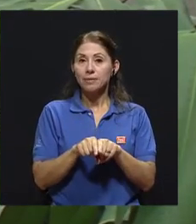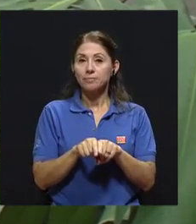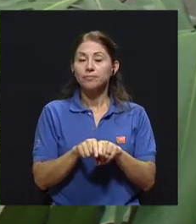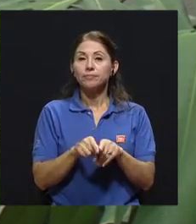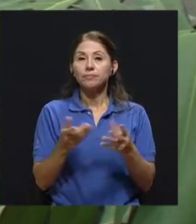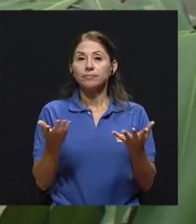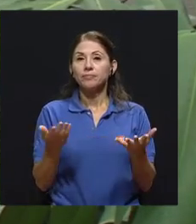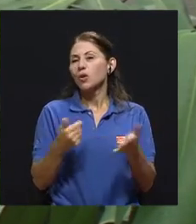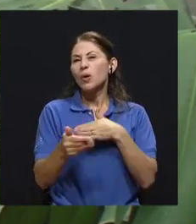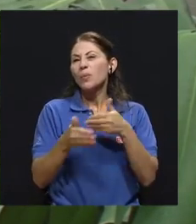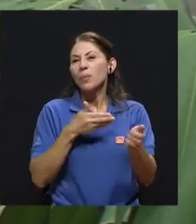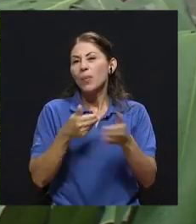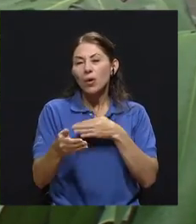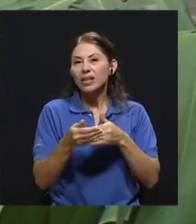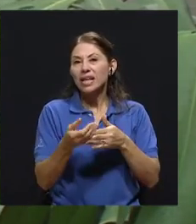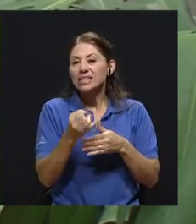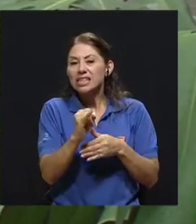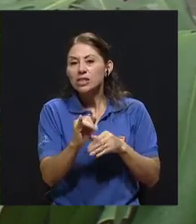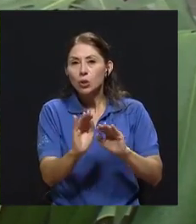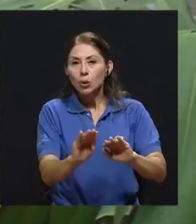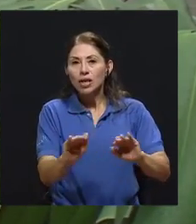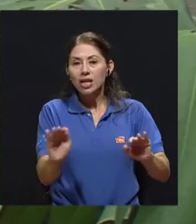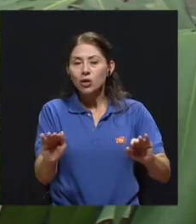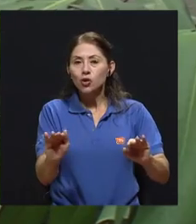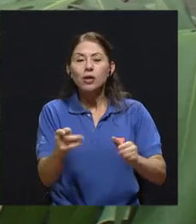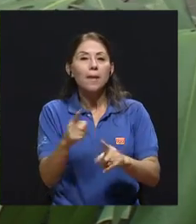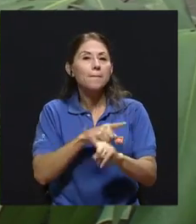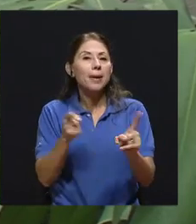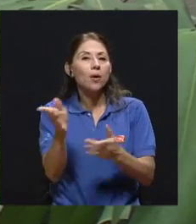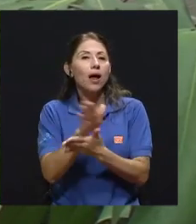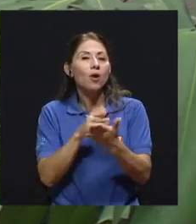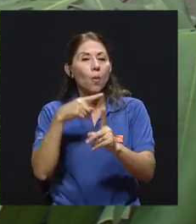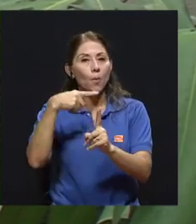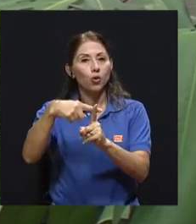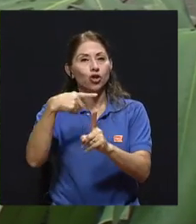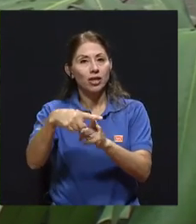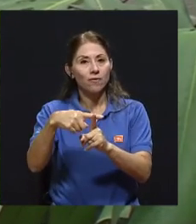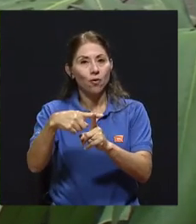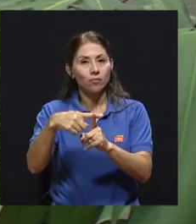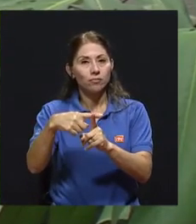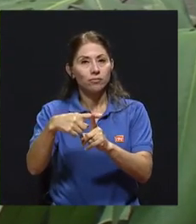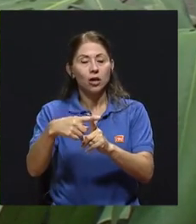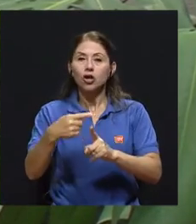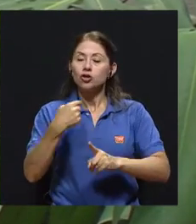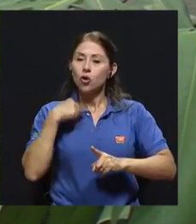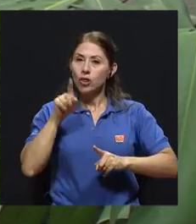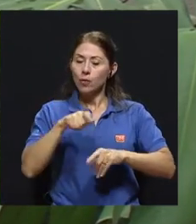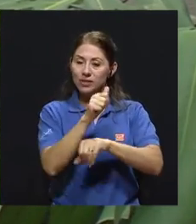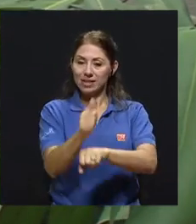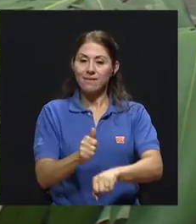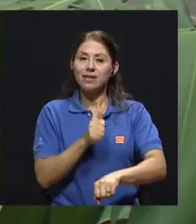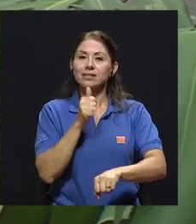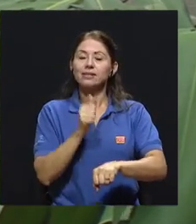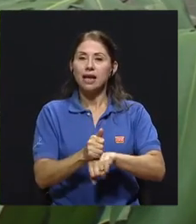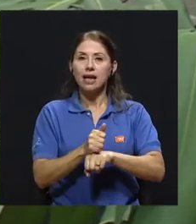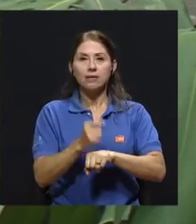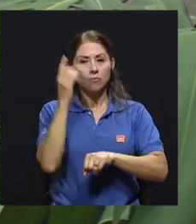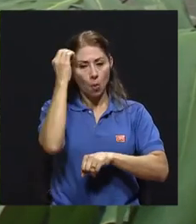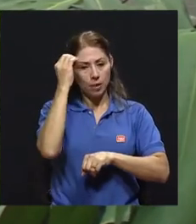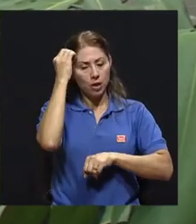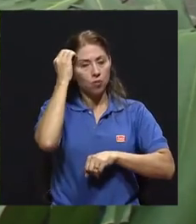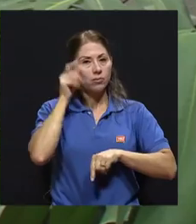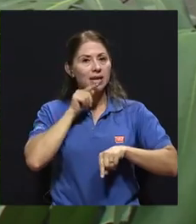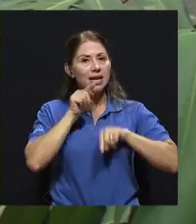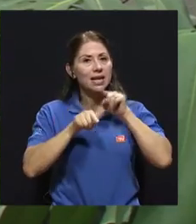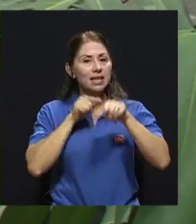aún así seamos niños, estimular un criterio, haber una actitud de criticidad con relación al medio, ¿no? O sea, si necesariamente